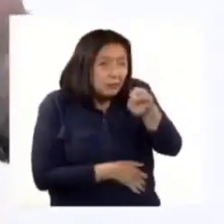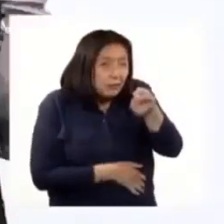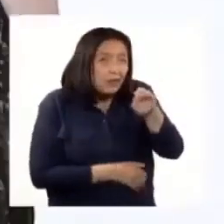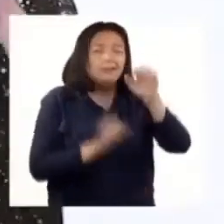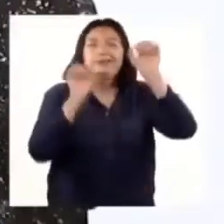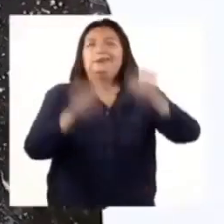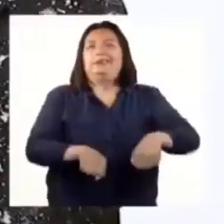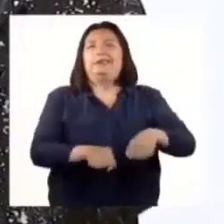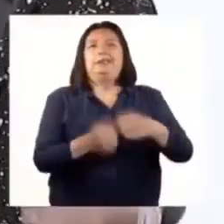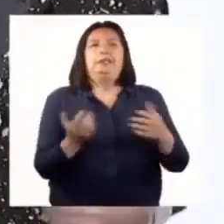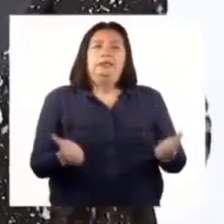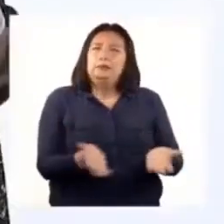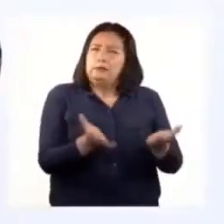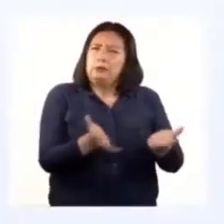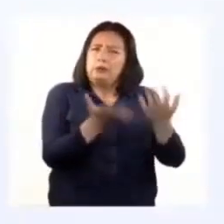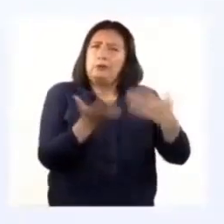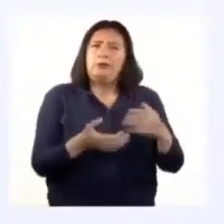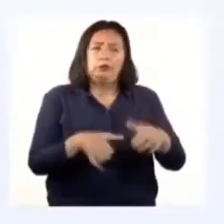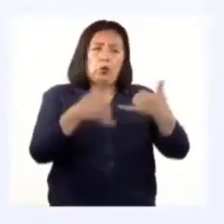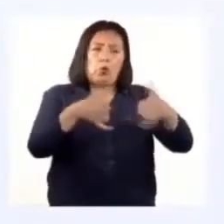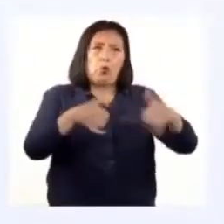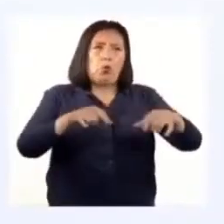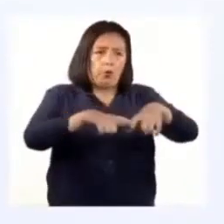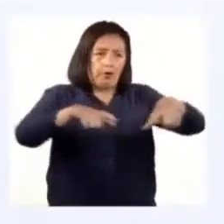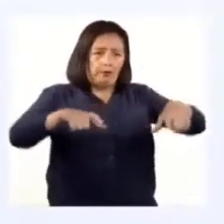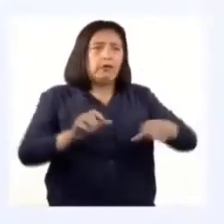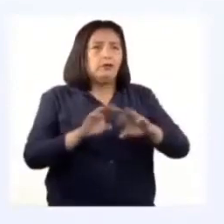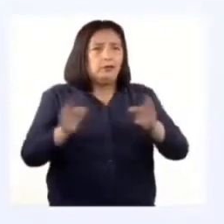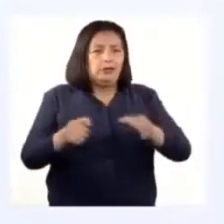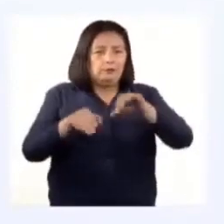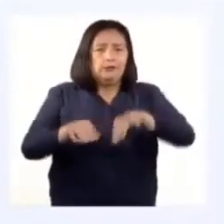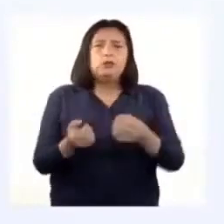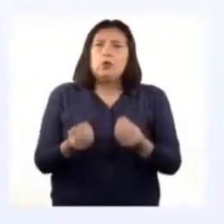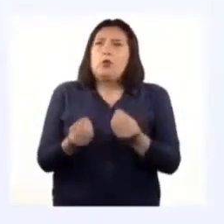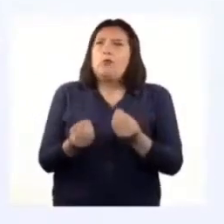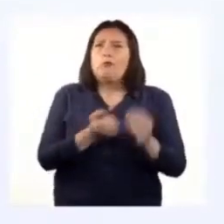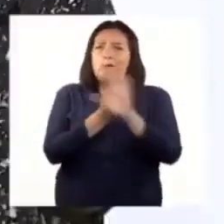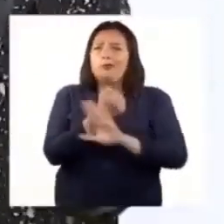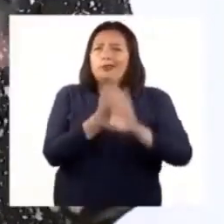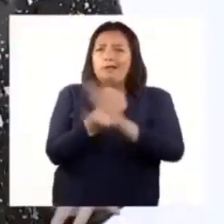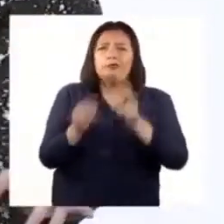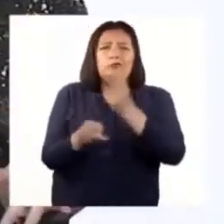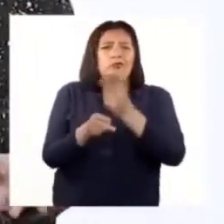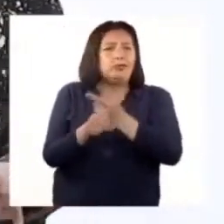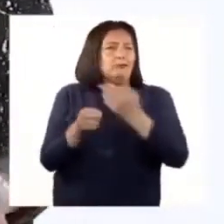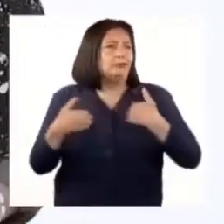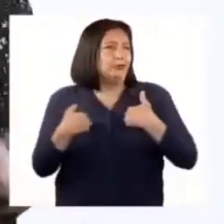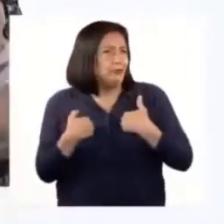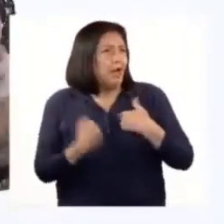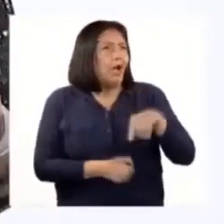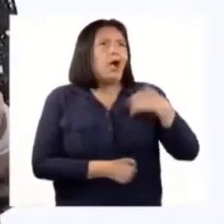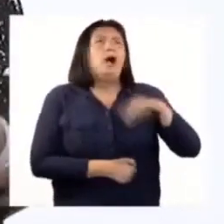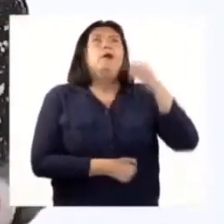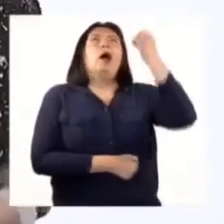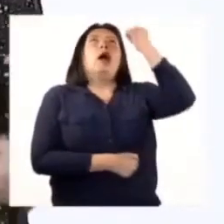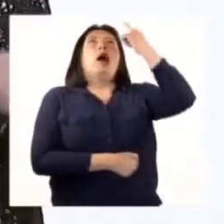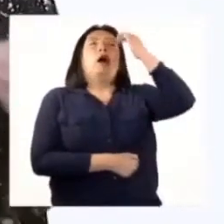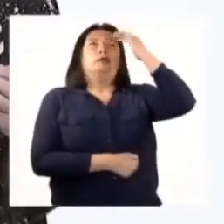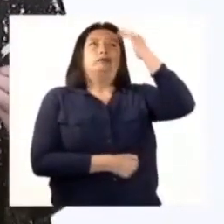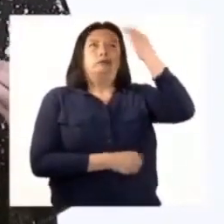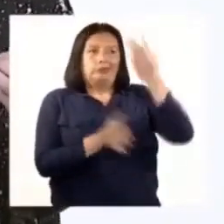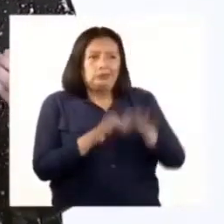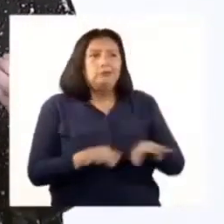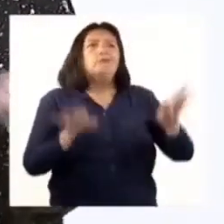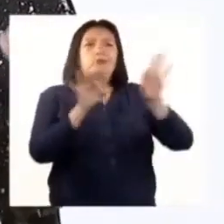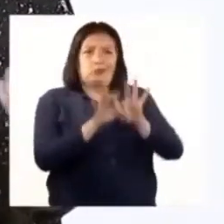bien, es promover a través de un juego de mesa la protección y cuidado de los animales. Y para ello debemos tomar conciencia de lo